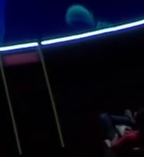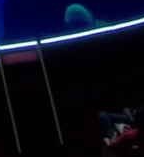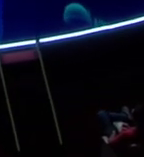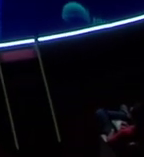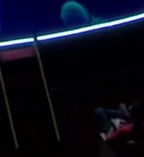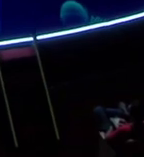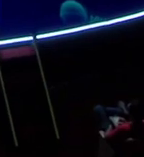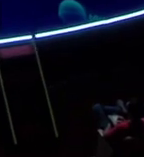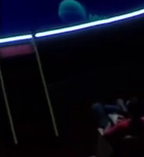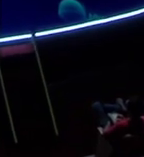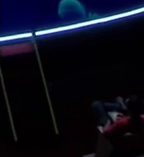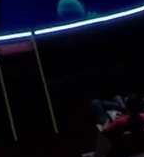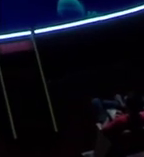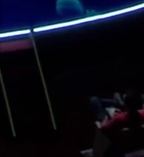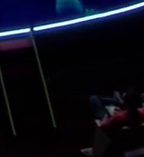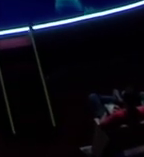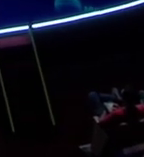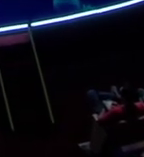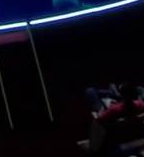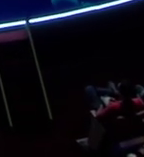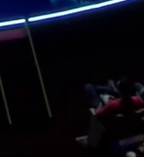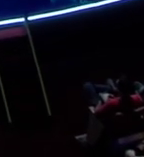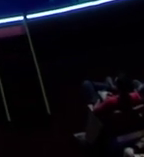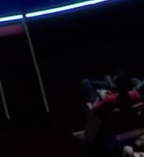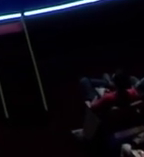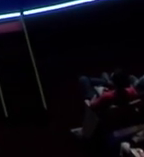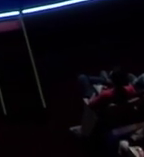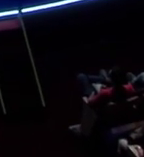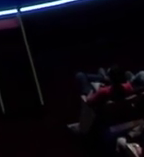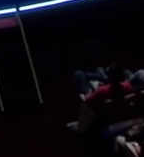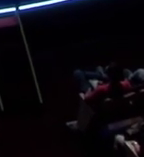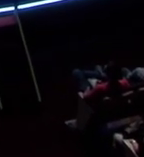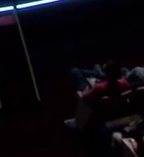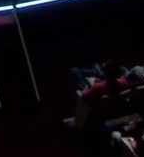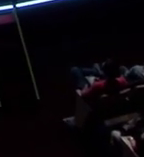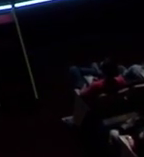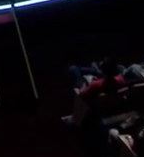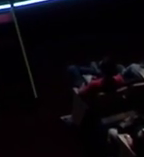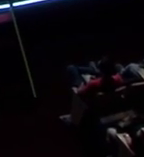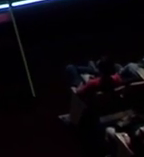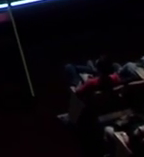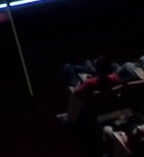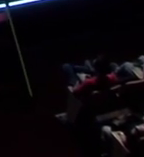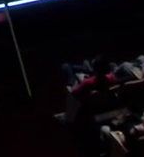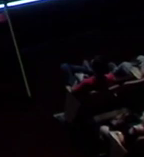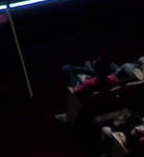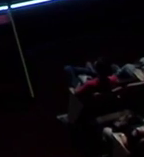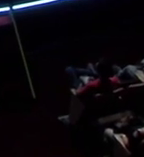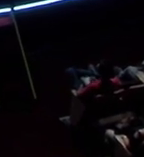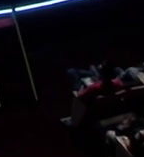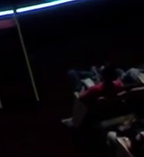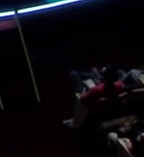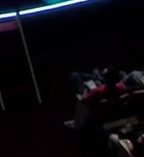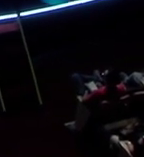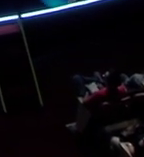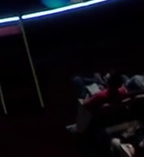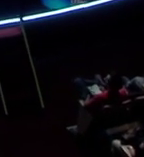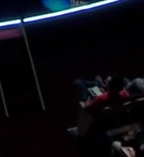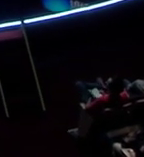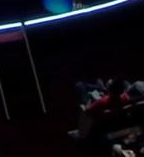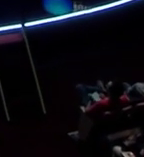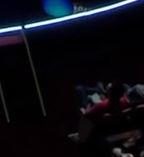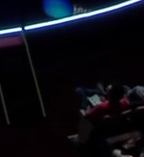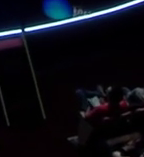directora del Centro de Ciencia del Clima y Resiliencia CR2. Es autora principal y coordinadora del informe del panel